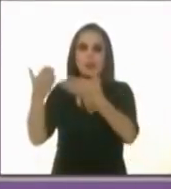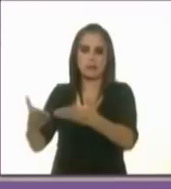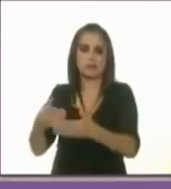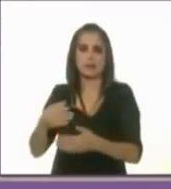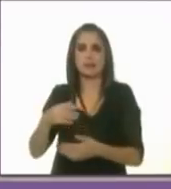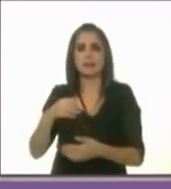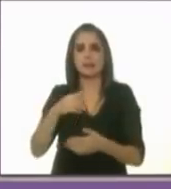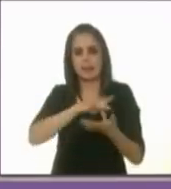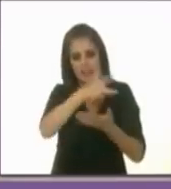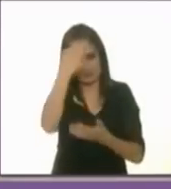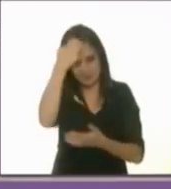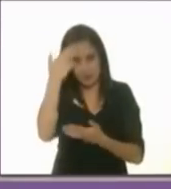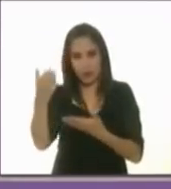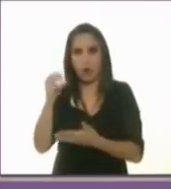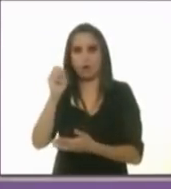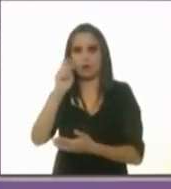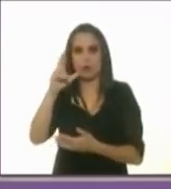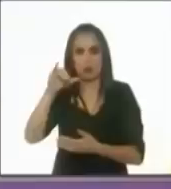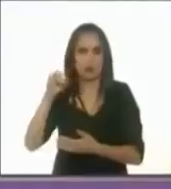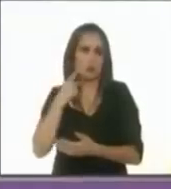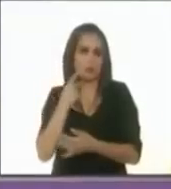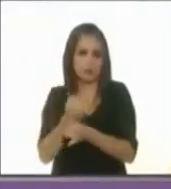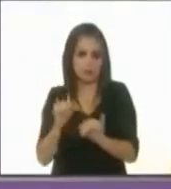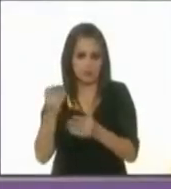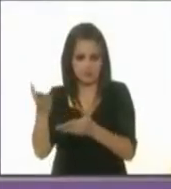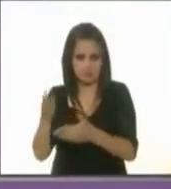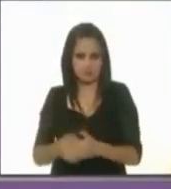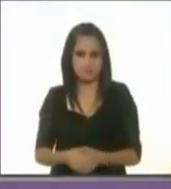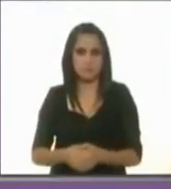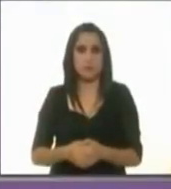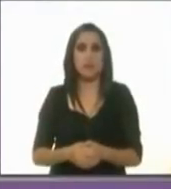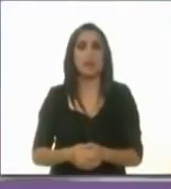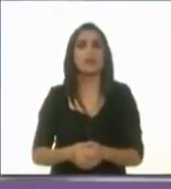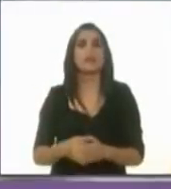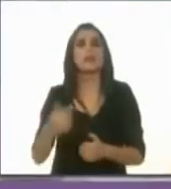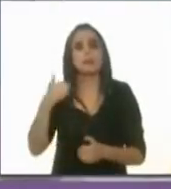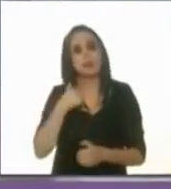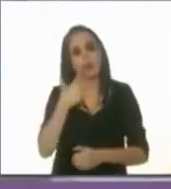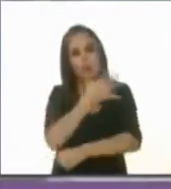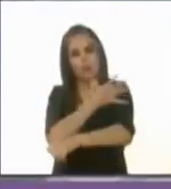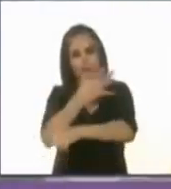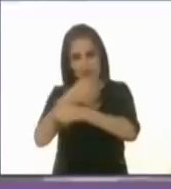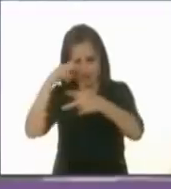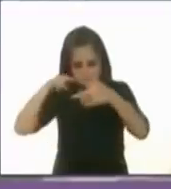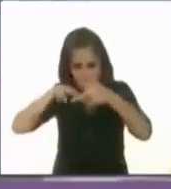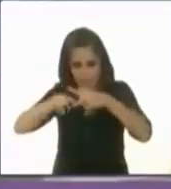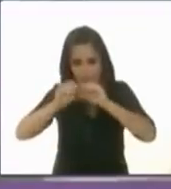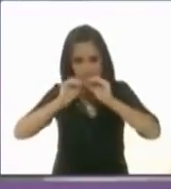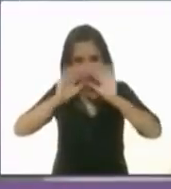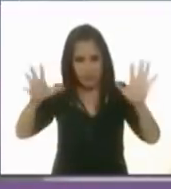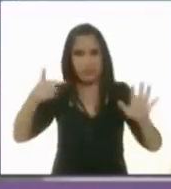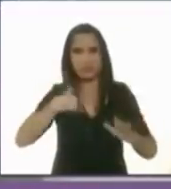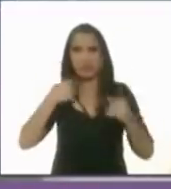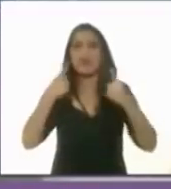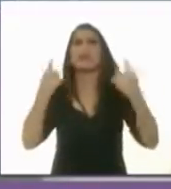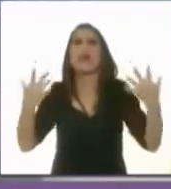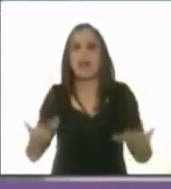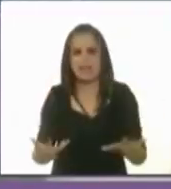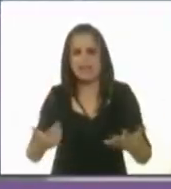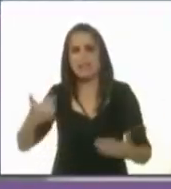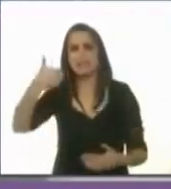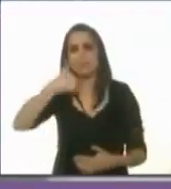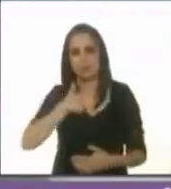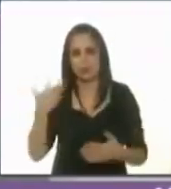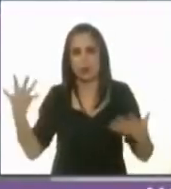candidata sin partido, Lorena Osorio. Bueno, en el tema de transparencia, pues desarrollaré una partida